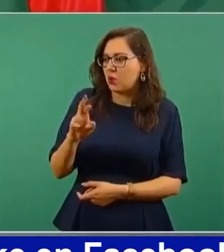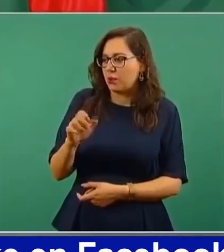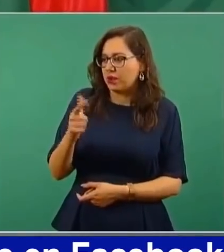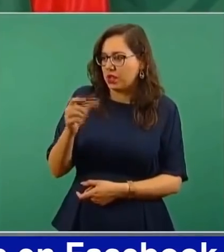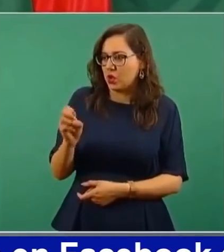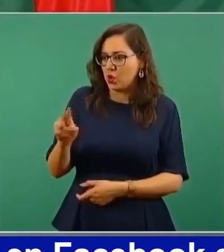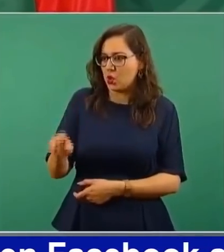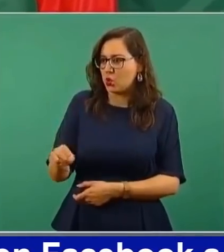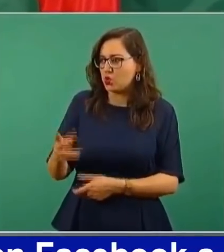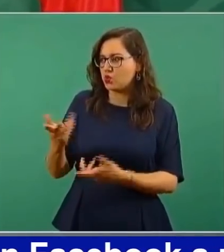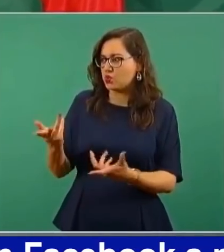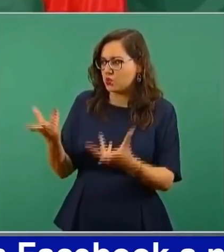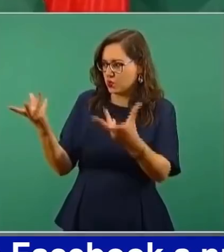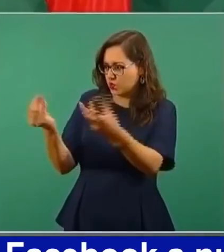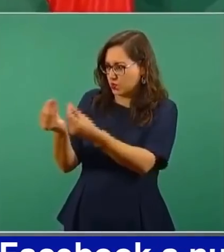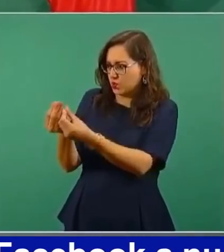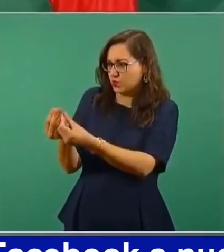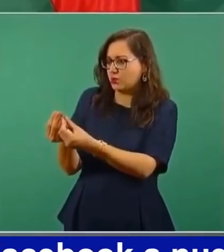¿por qué?